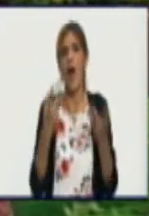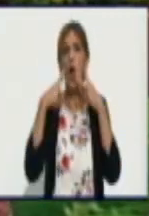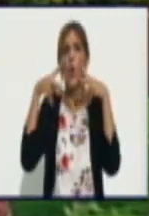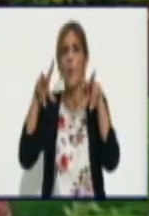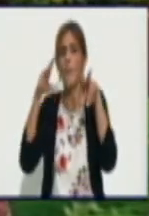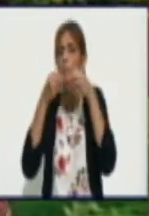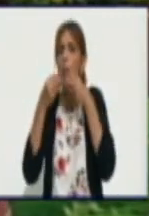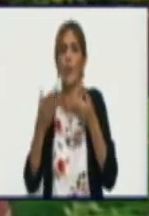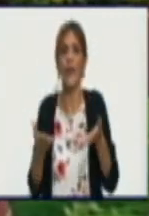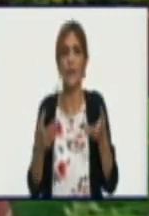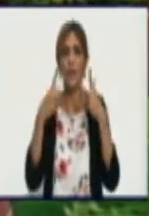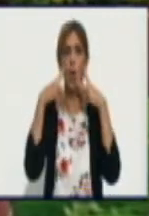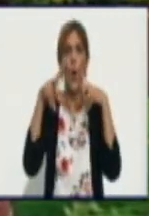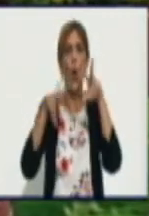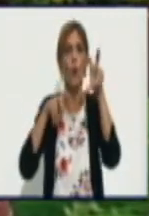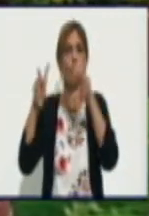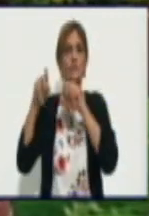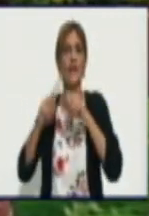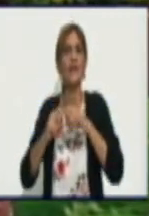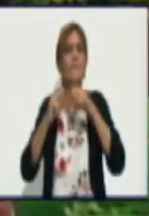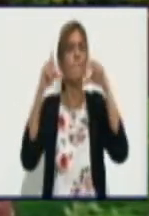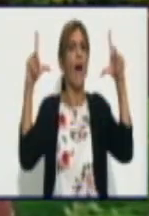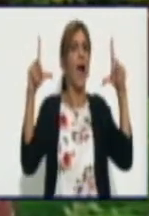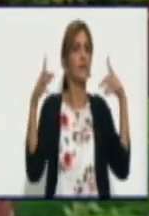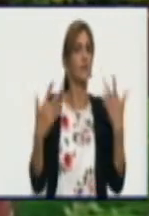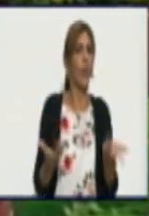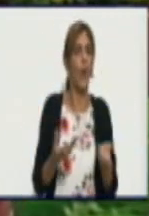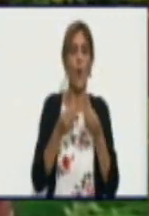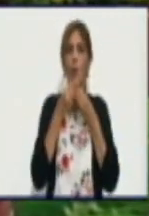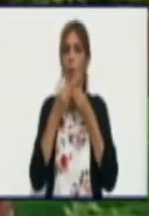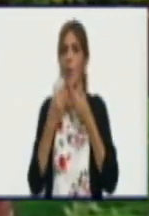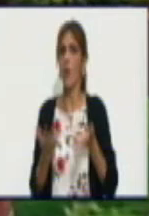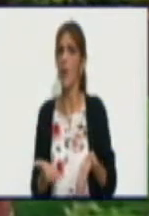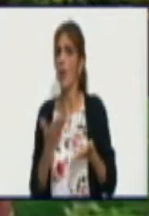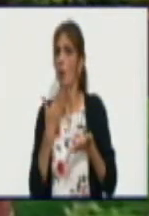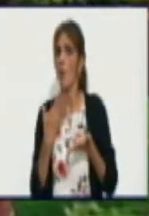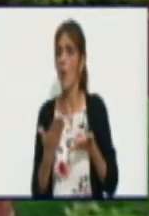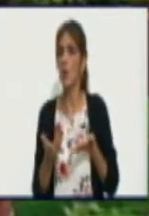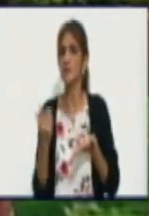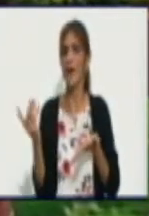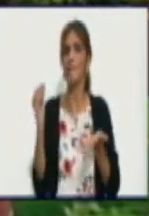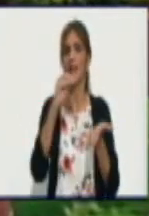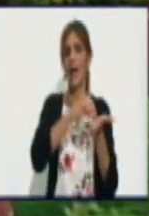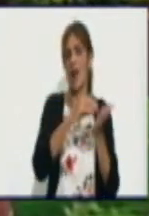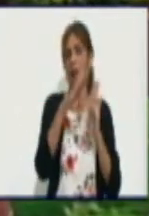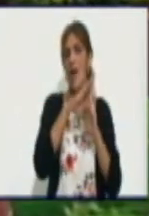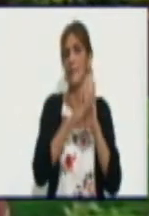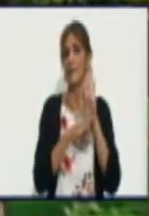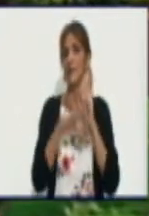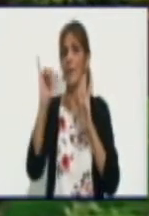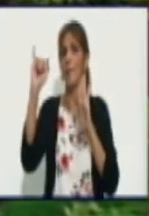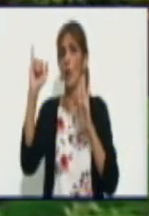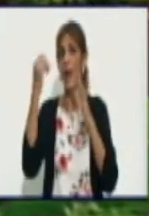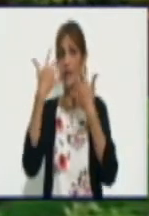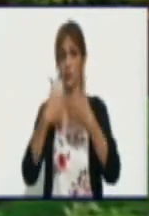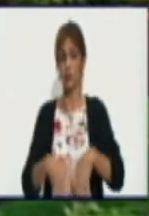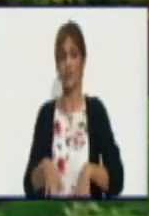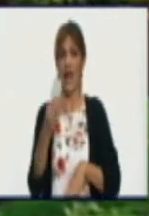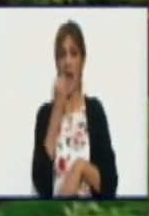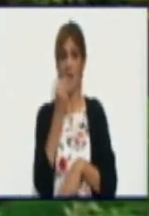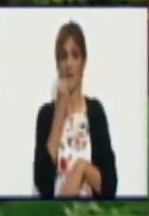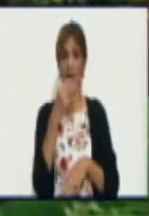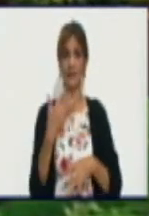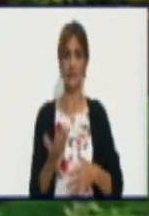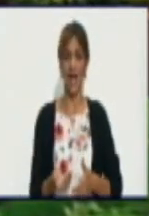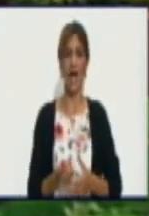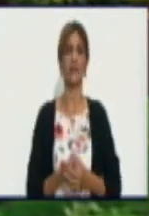el impacto y cómo se aplicarán estas medidas en lo que refiere a la industria alimentaria con el compañero